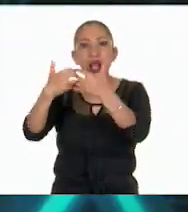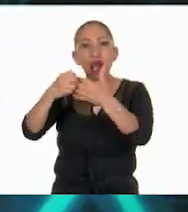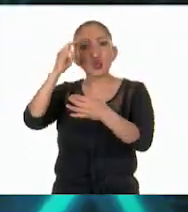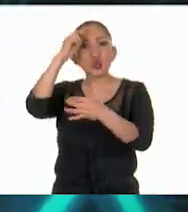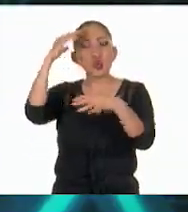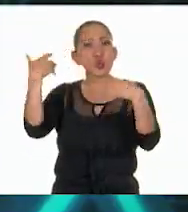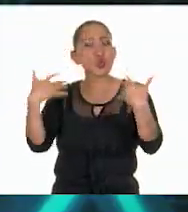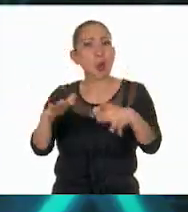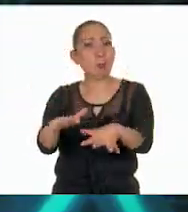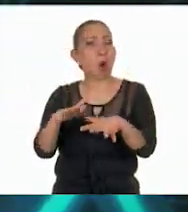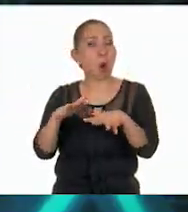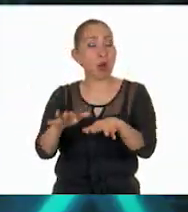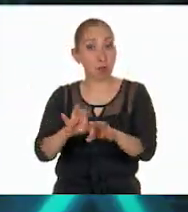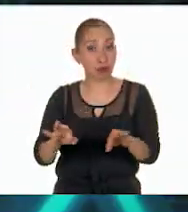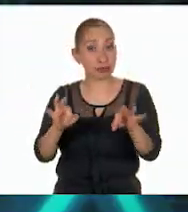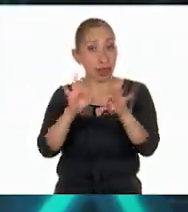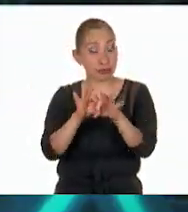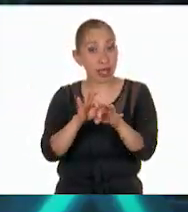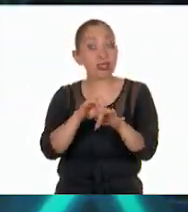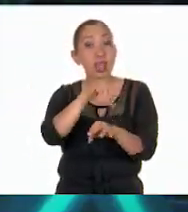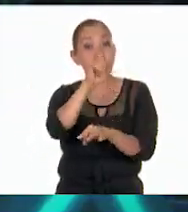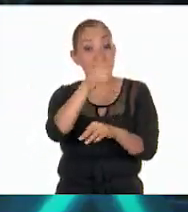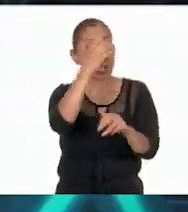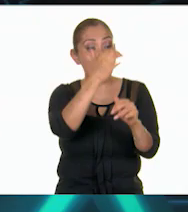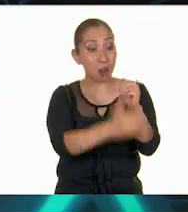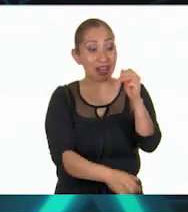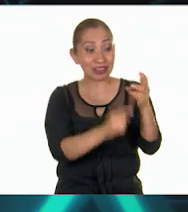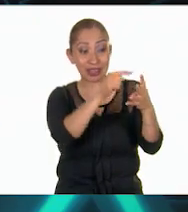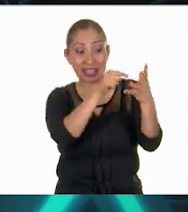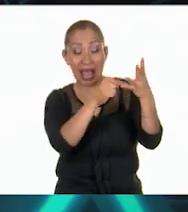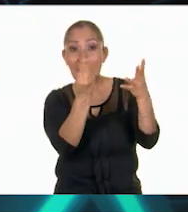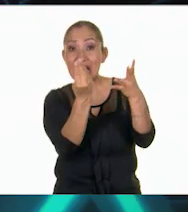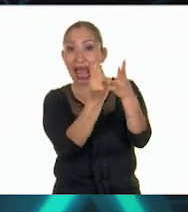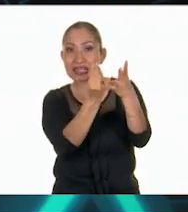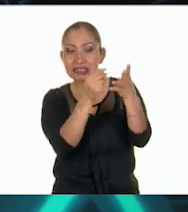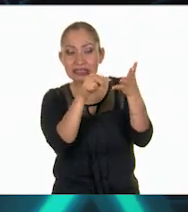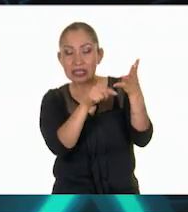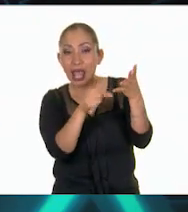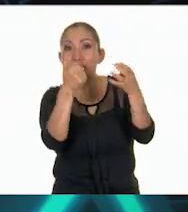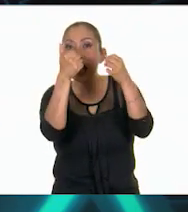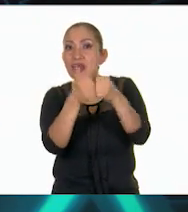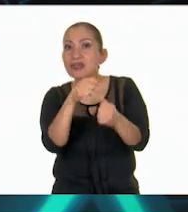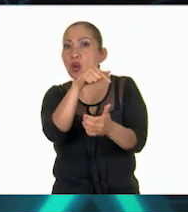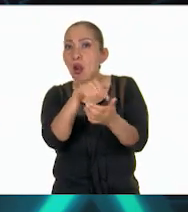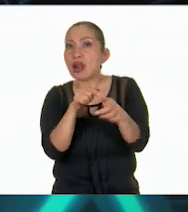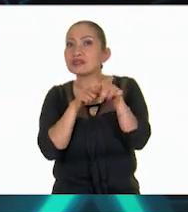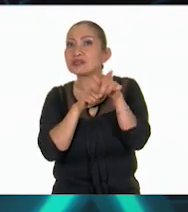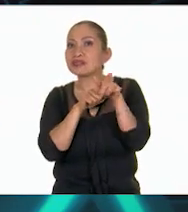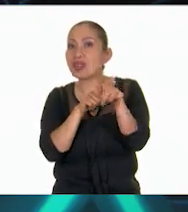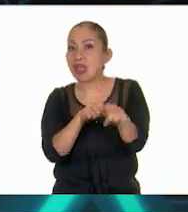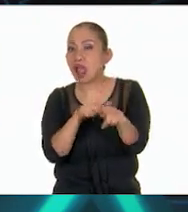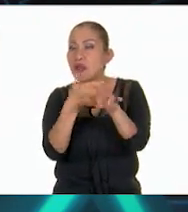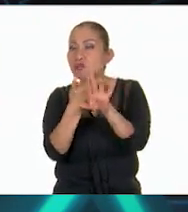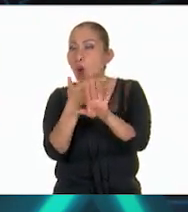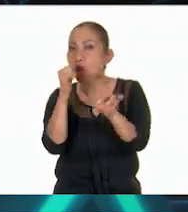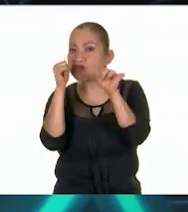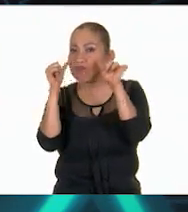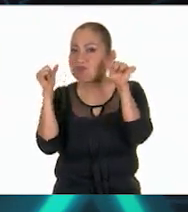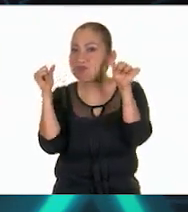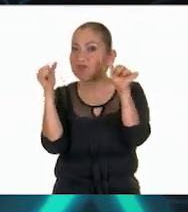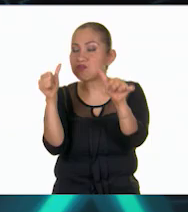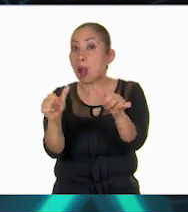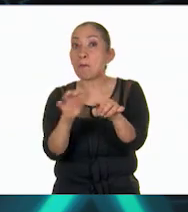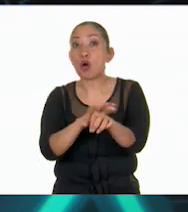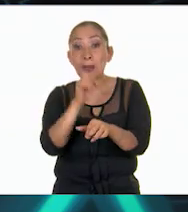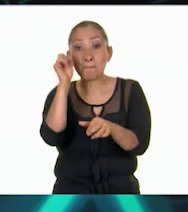increíbles. Después de tu cuarta clase del día, no te muevas de tu lugar. Y pon muchísima atención